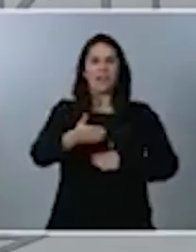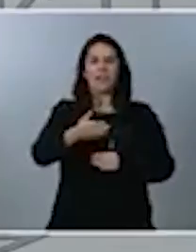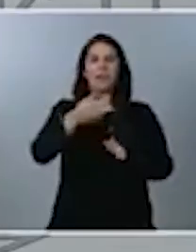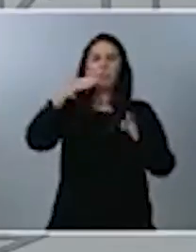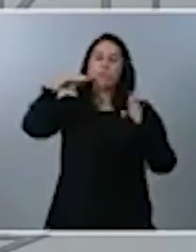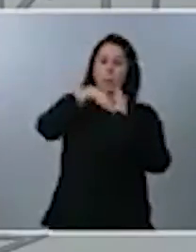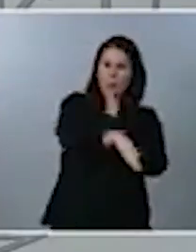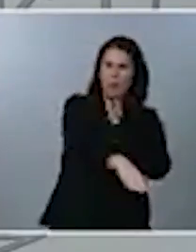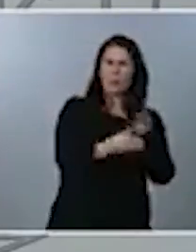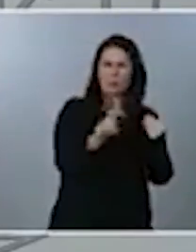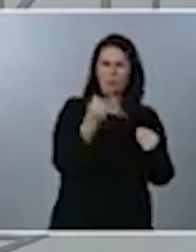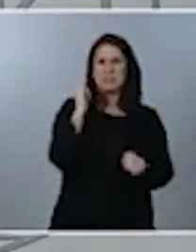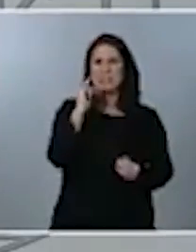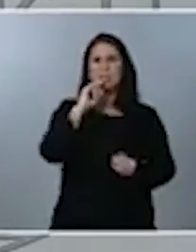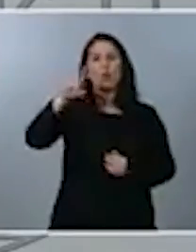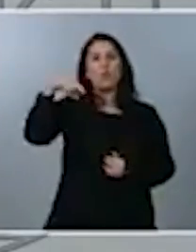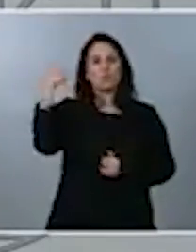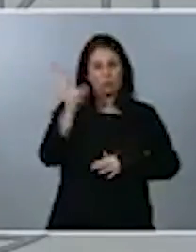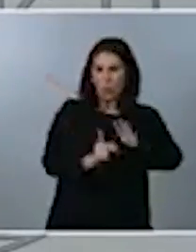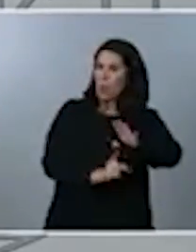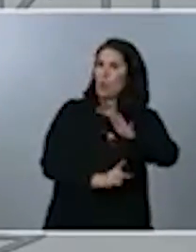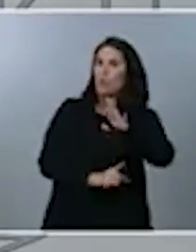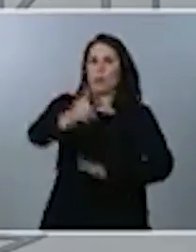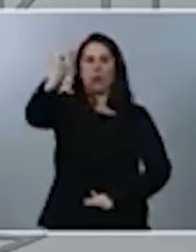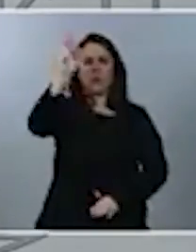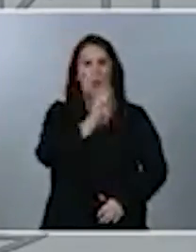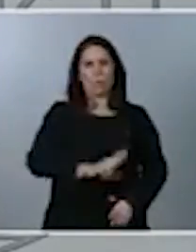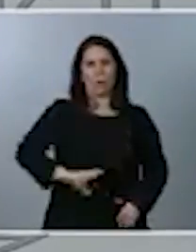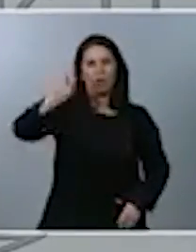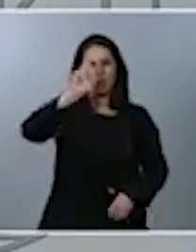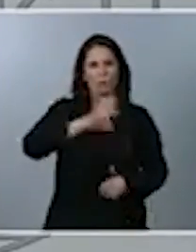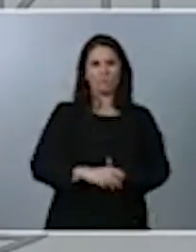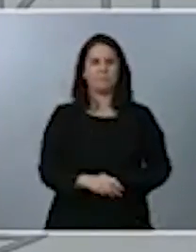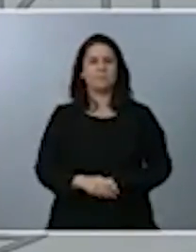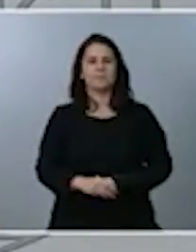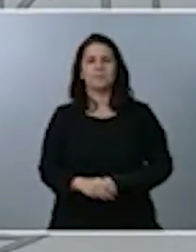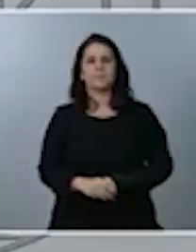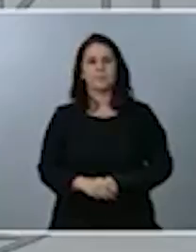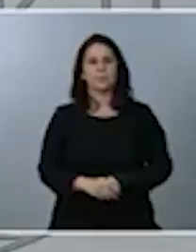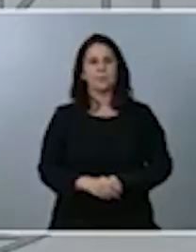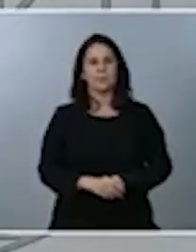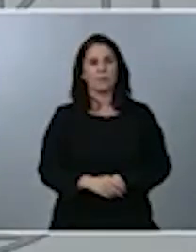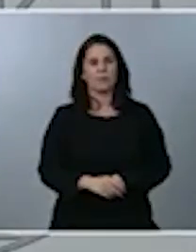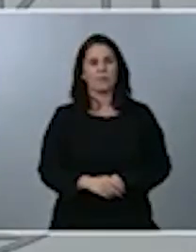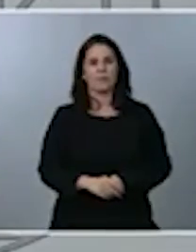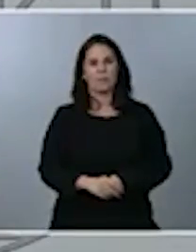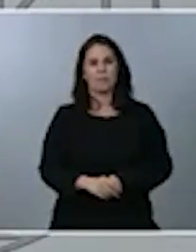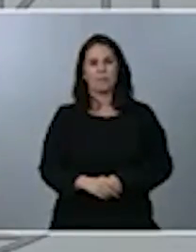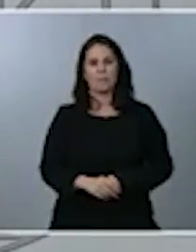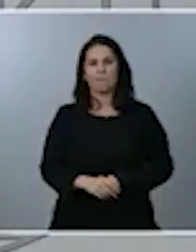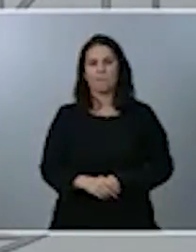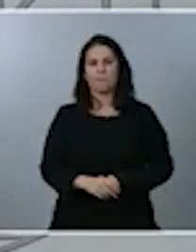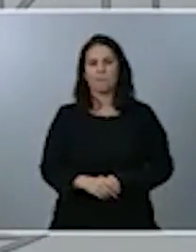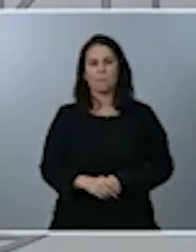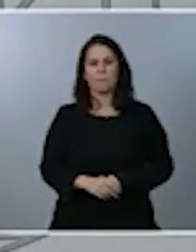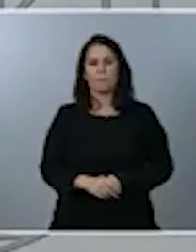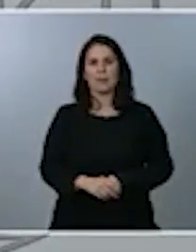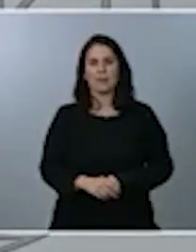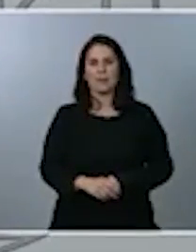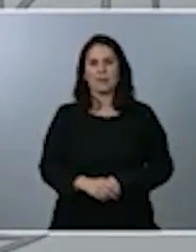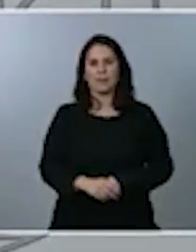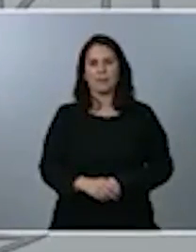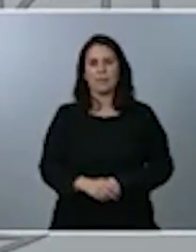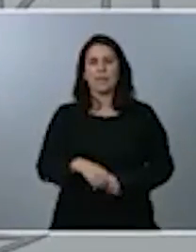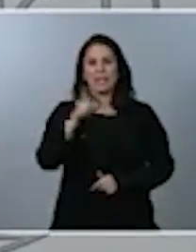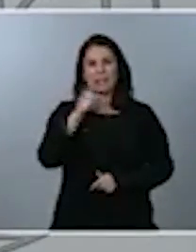intensidad de esa recuperación. Y en donde esas figuras fiscales que la acompañan, IRPF, IVA